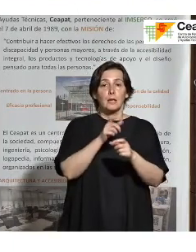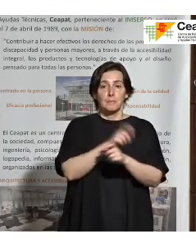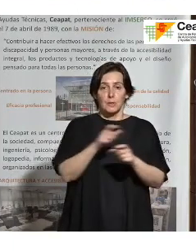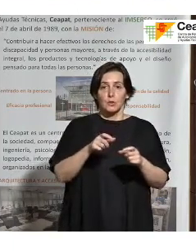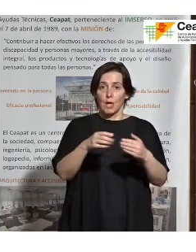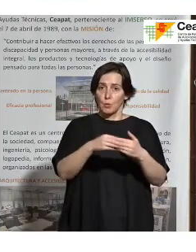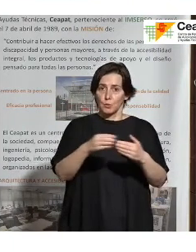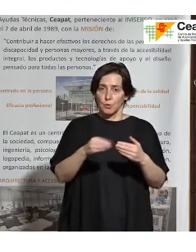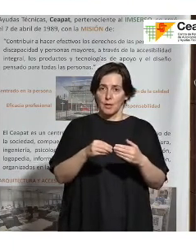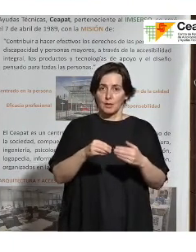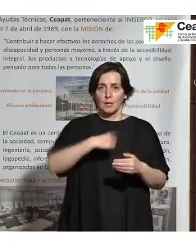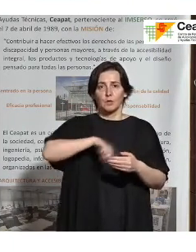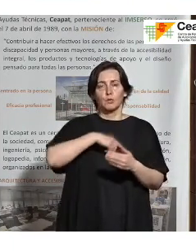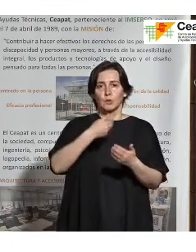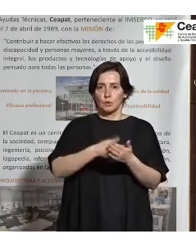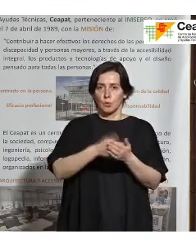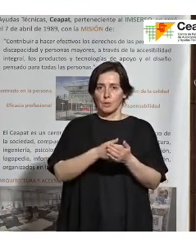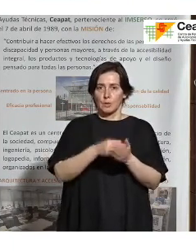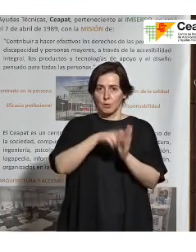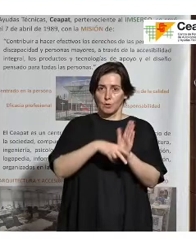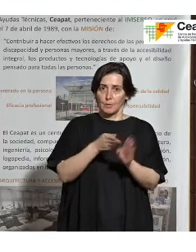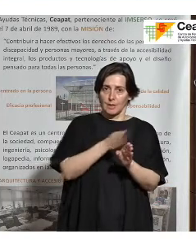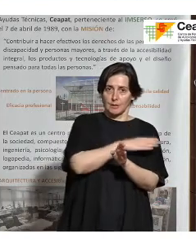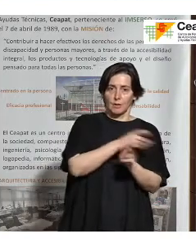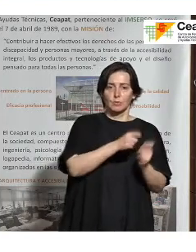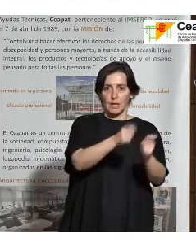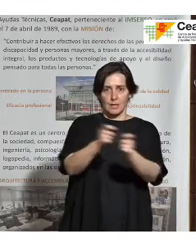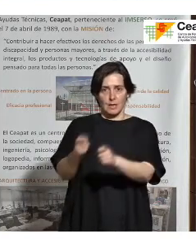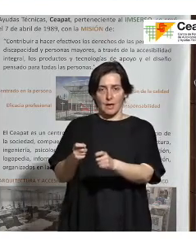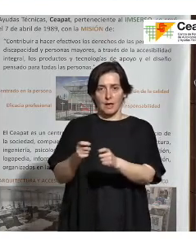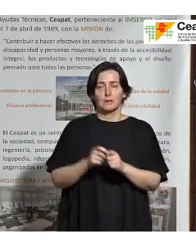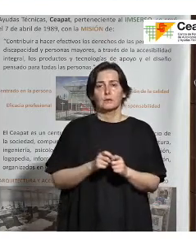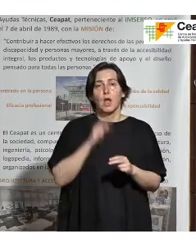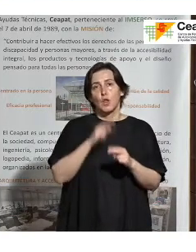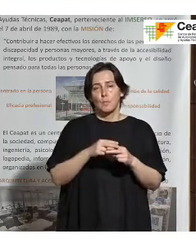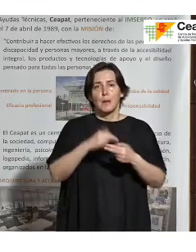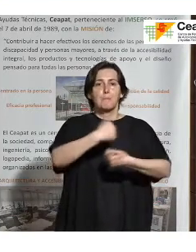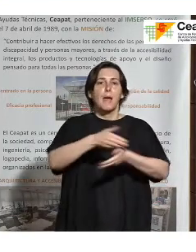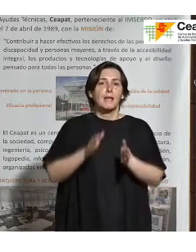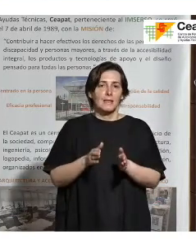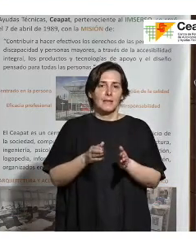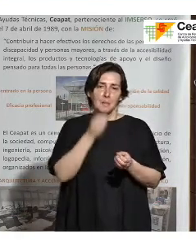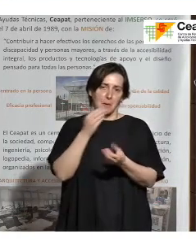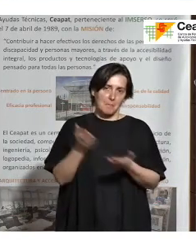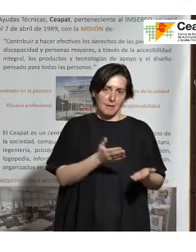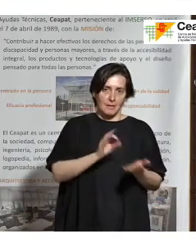documentación que ya venía en la norma anterior. En nuestro caso, le denominamos el pack de bienvenida al servicio.